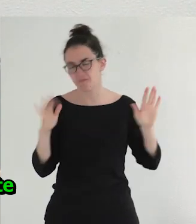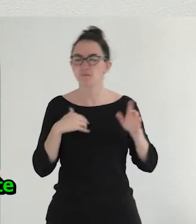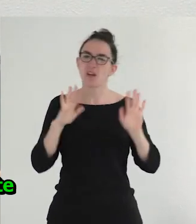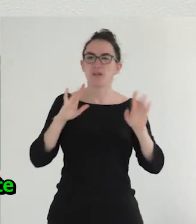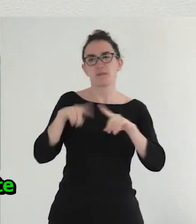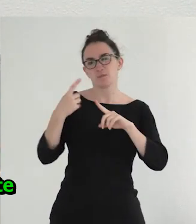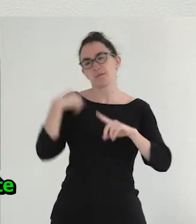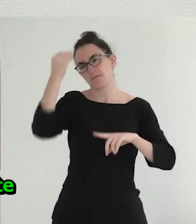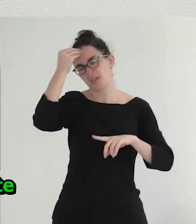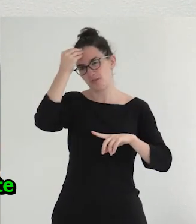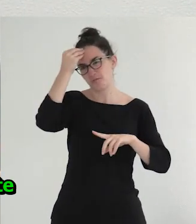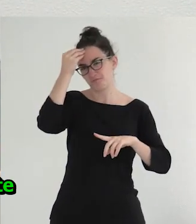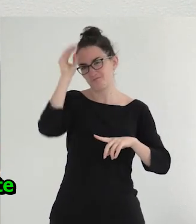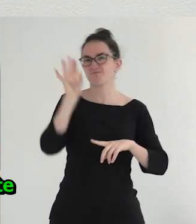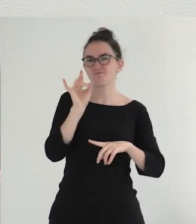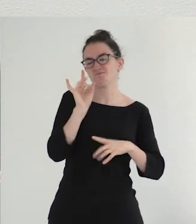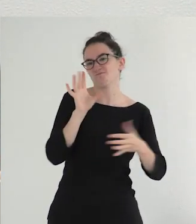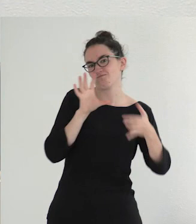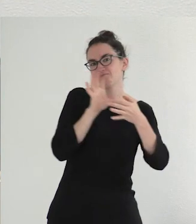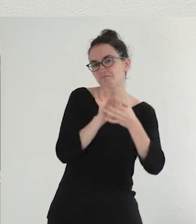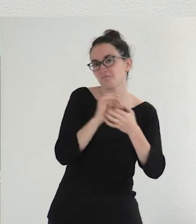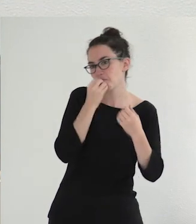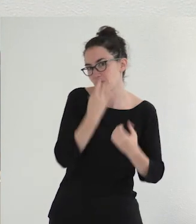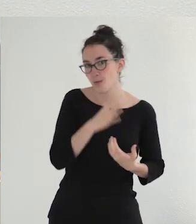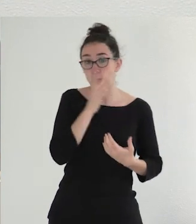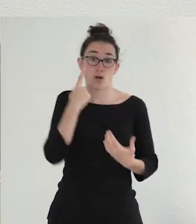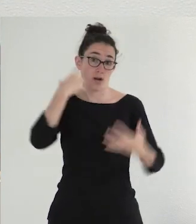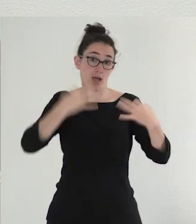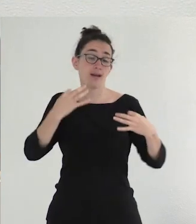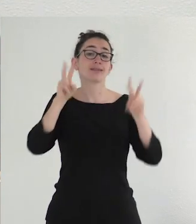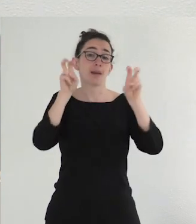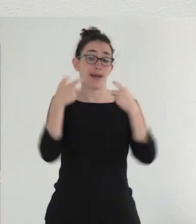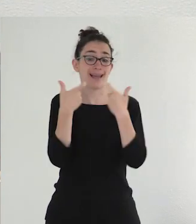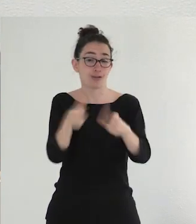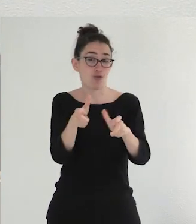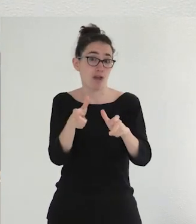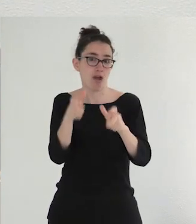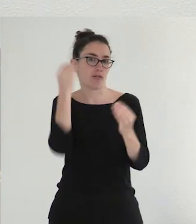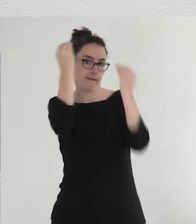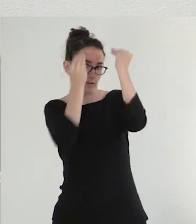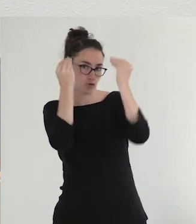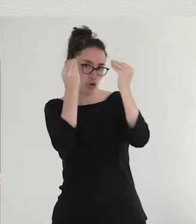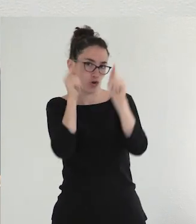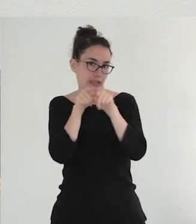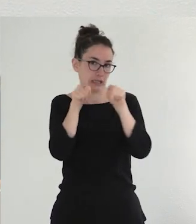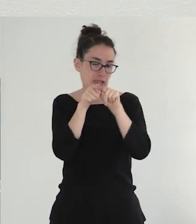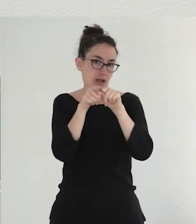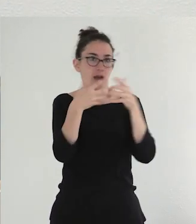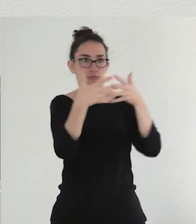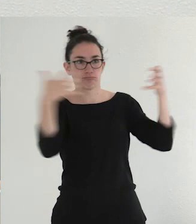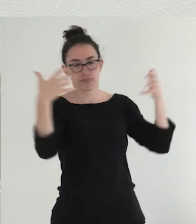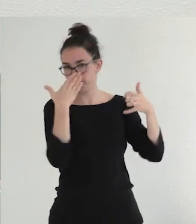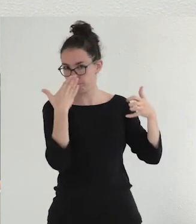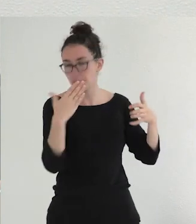pienso que sí que parte de lo que os quiero proponer es una reflexión crítica en torno a esta categoría, así que es un título bastante honesto, aunque arriesgado.